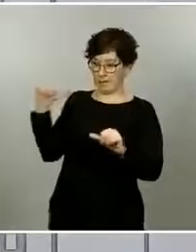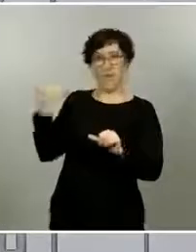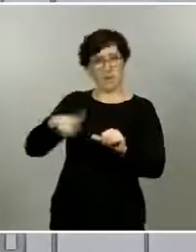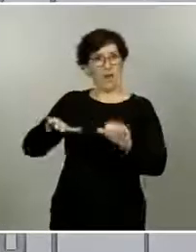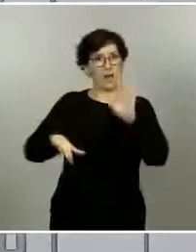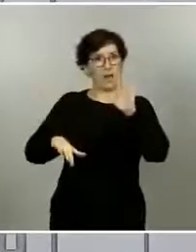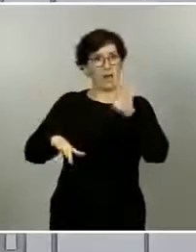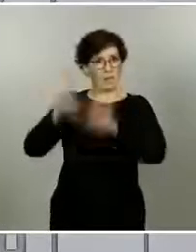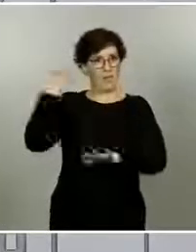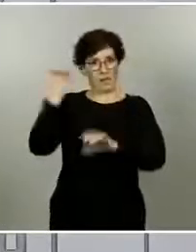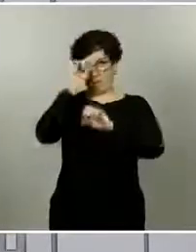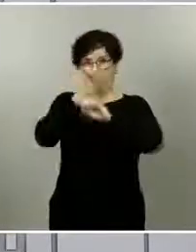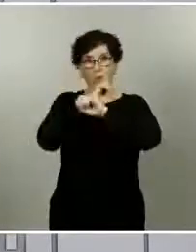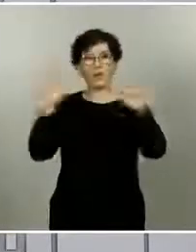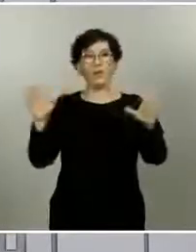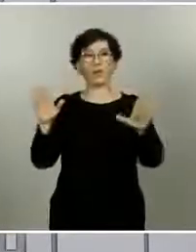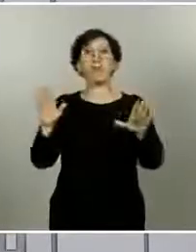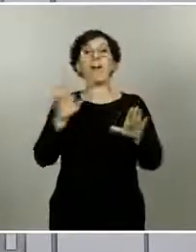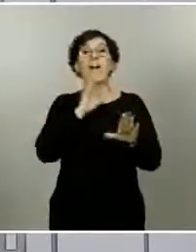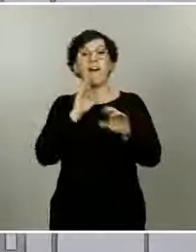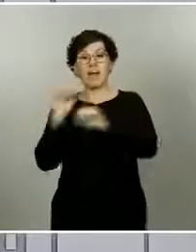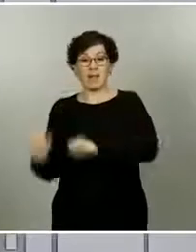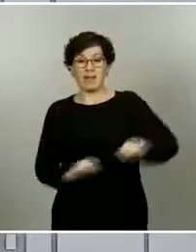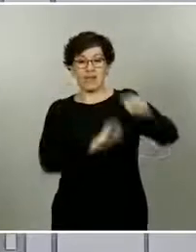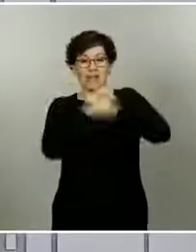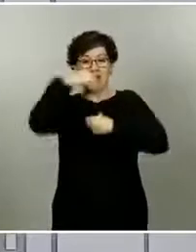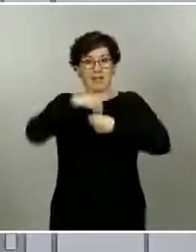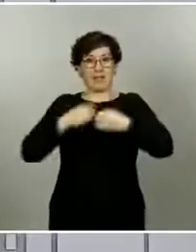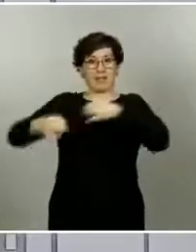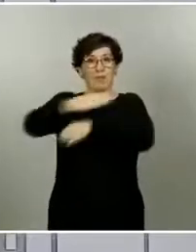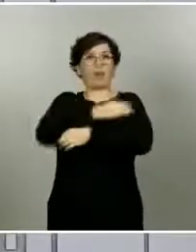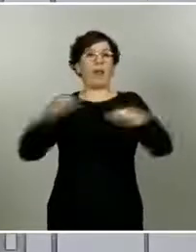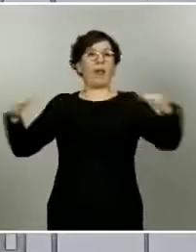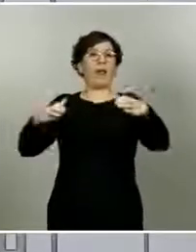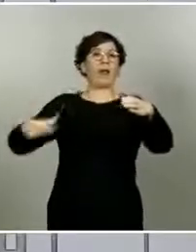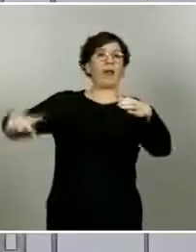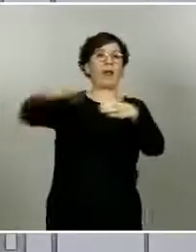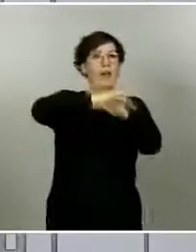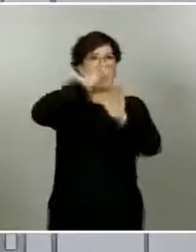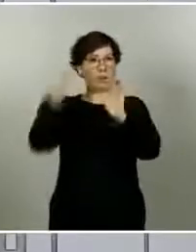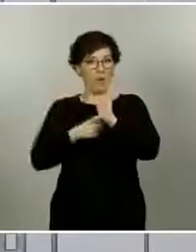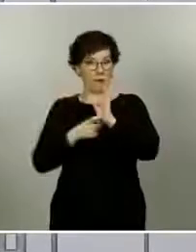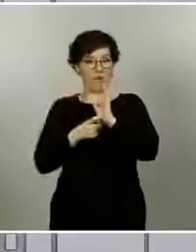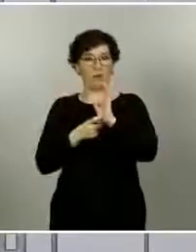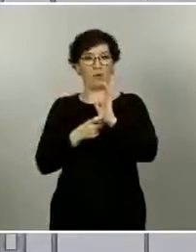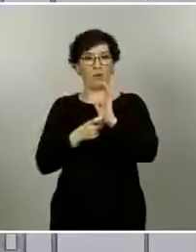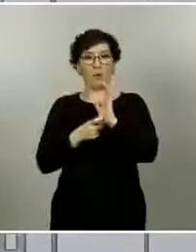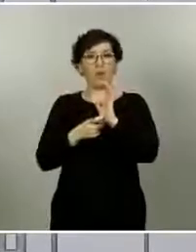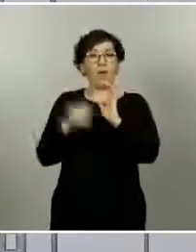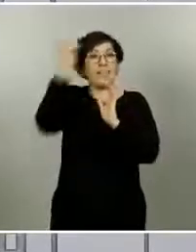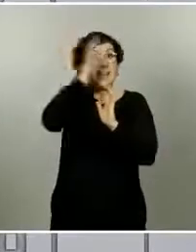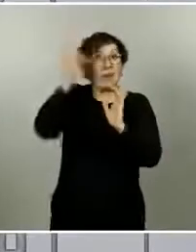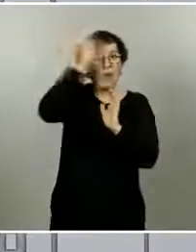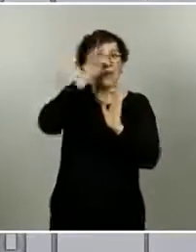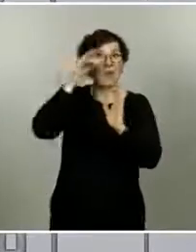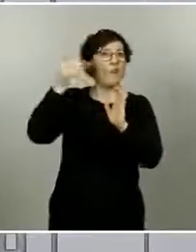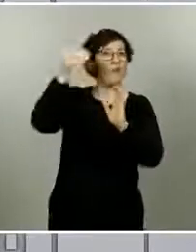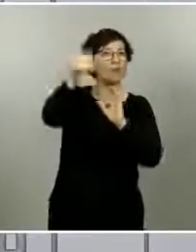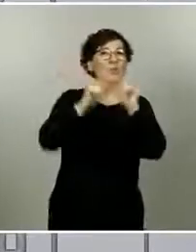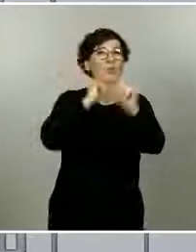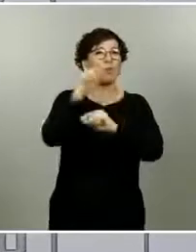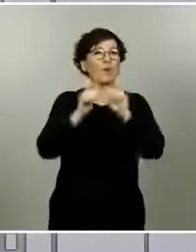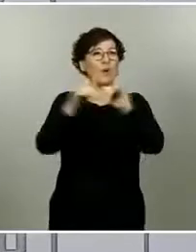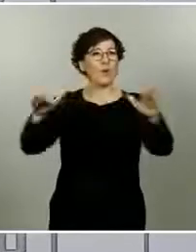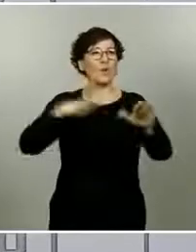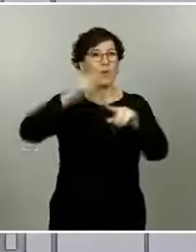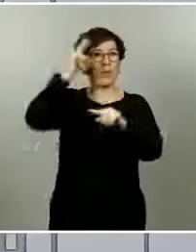asumiendo que la inmunidad esa de rebaño, es decir, la inmunidad generada en la población y que nos iba a evitar muchas transmisiones en el